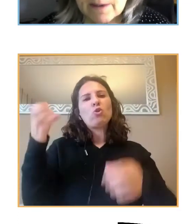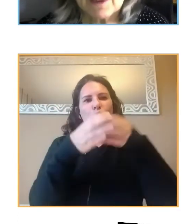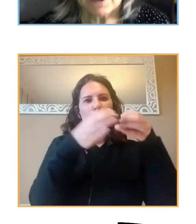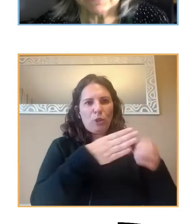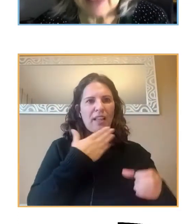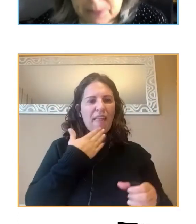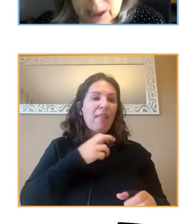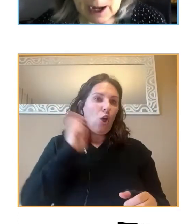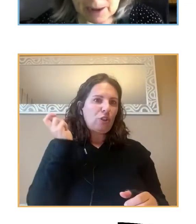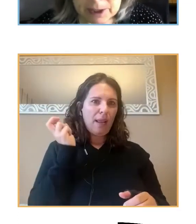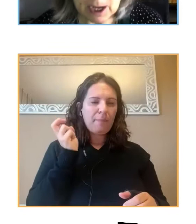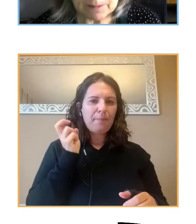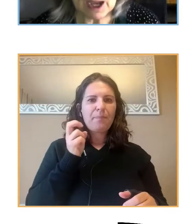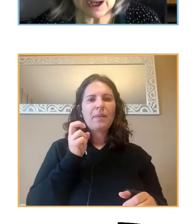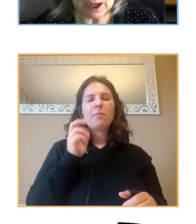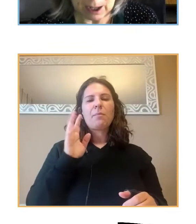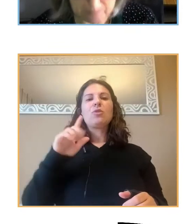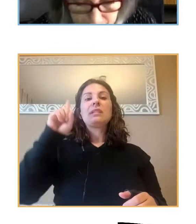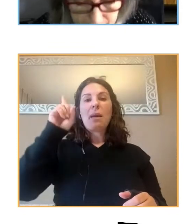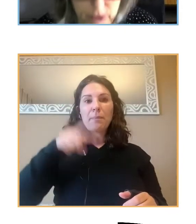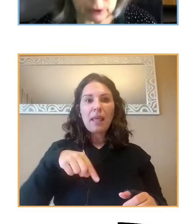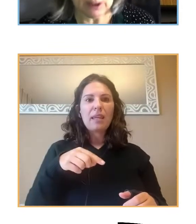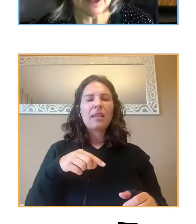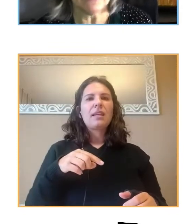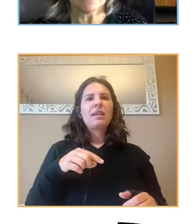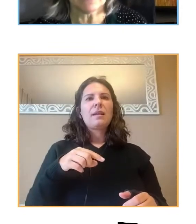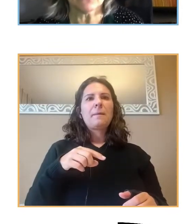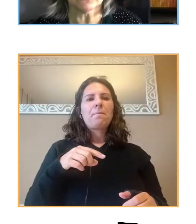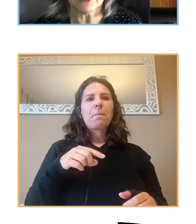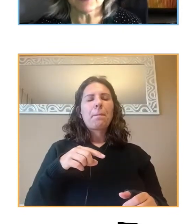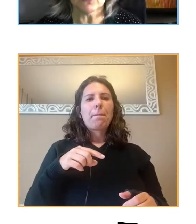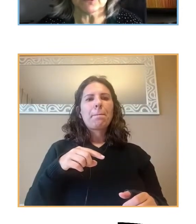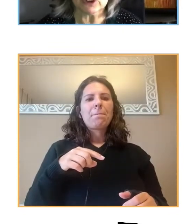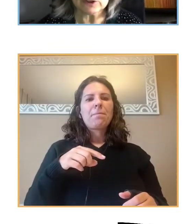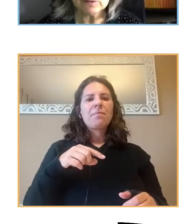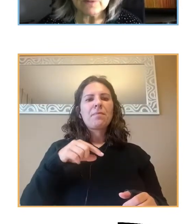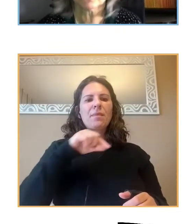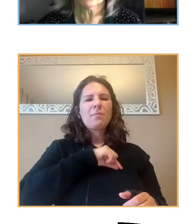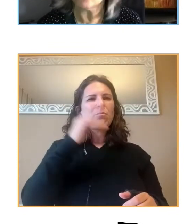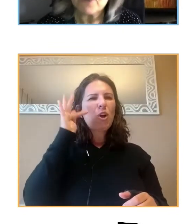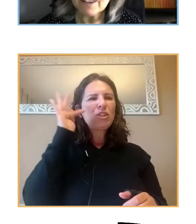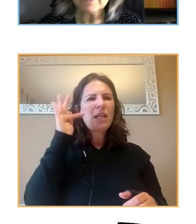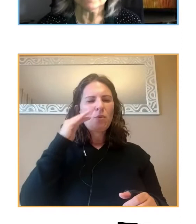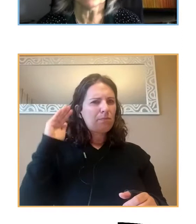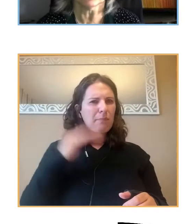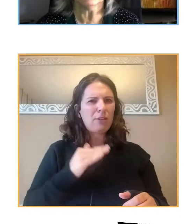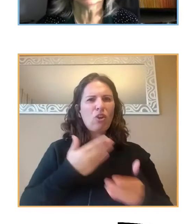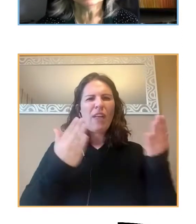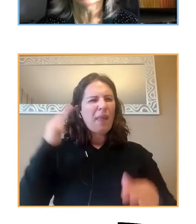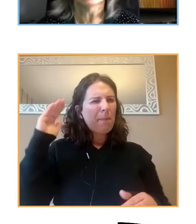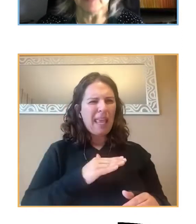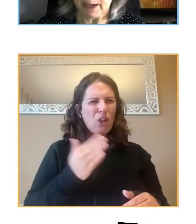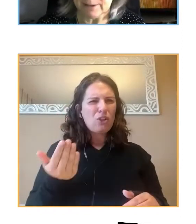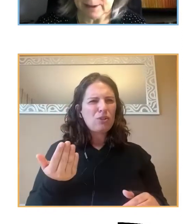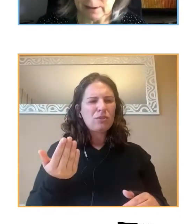Y también había menor estado de ánimo positivo, confianza y